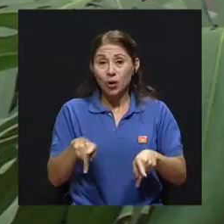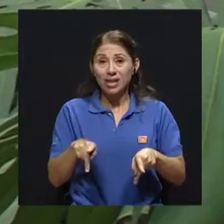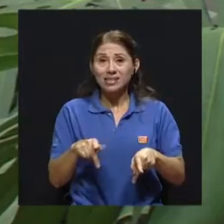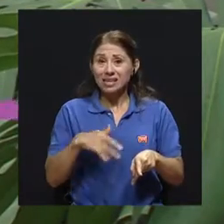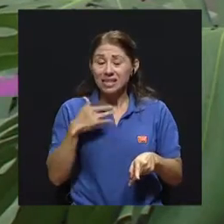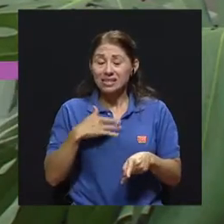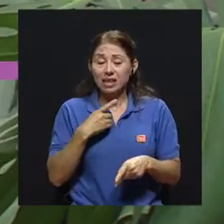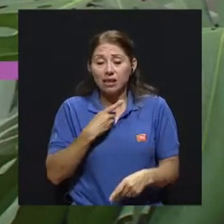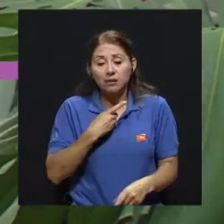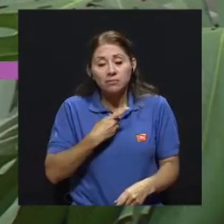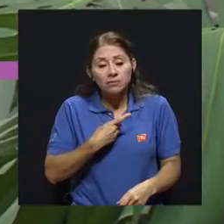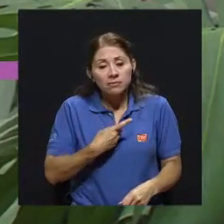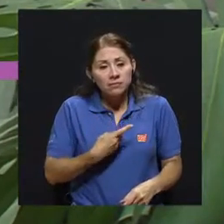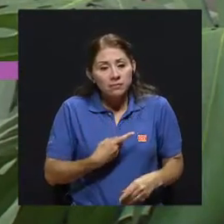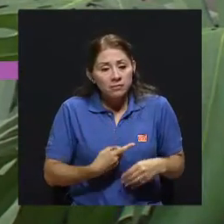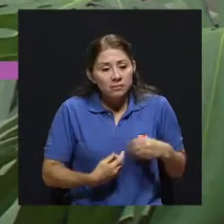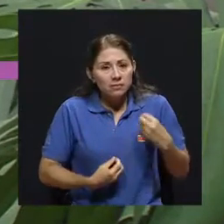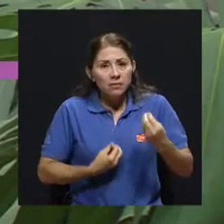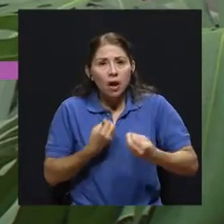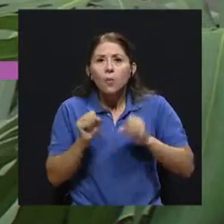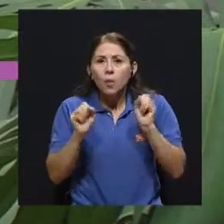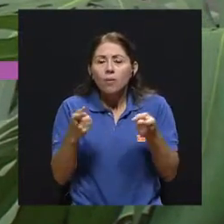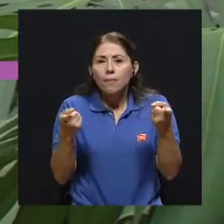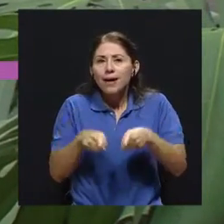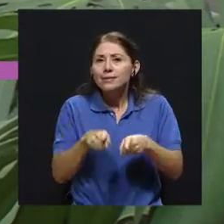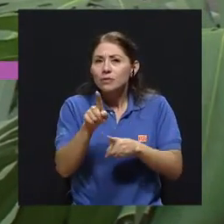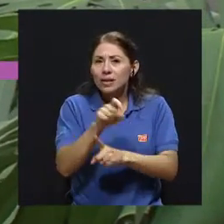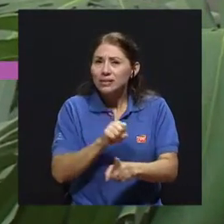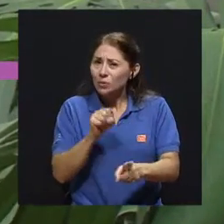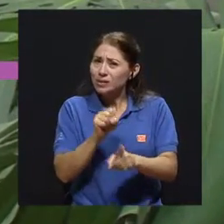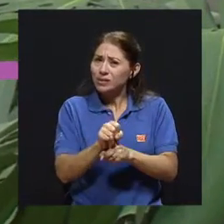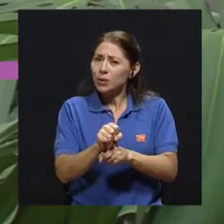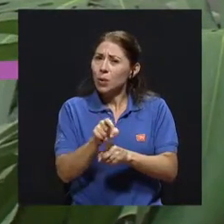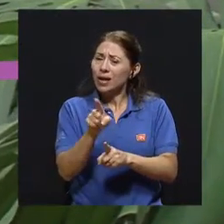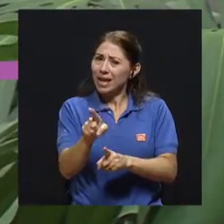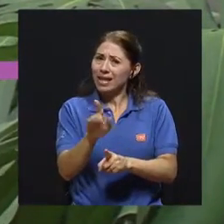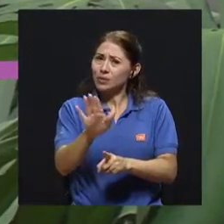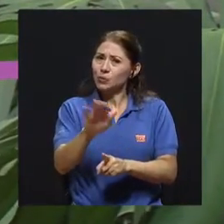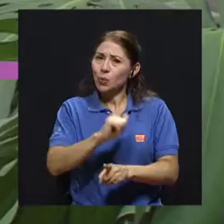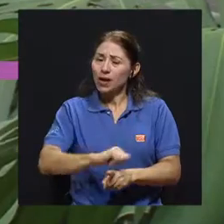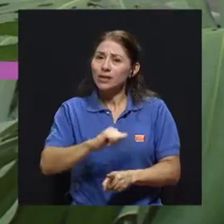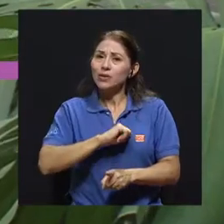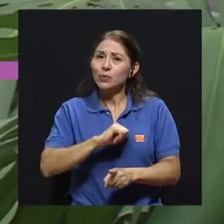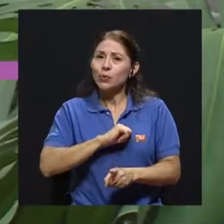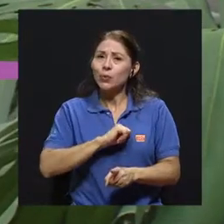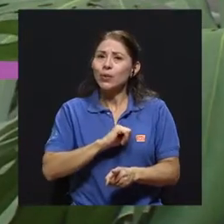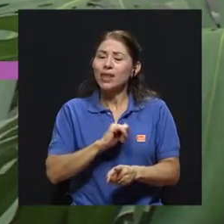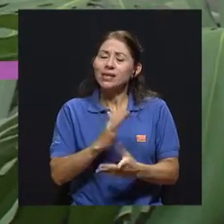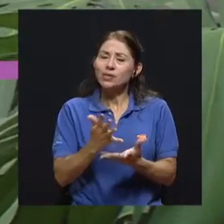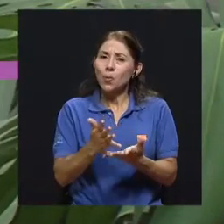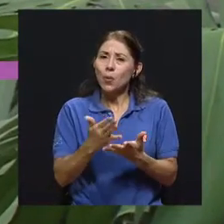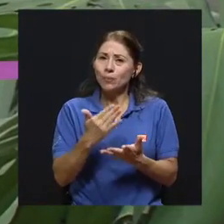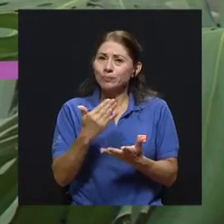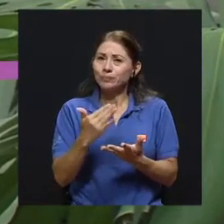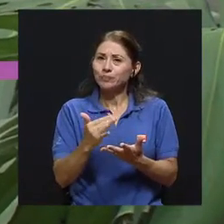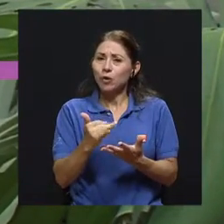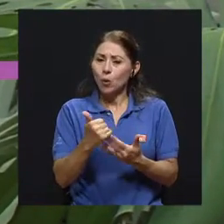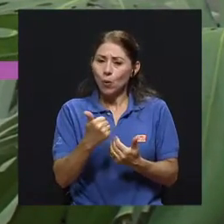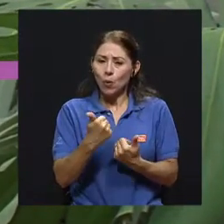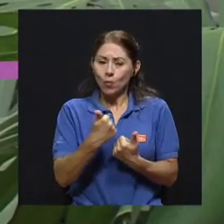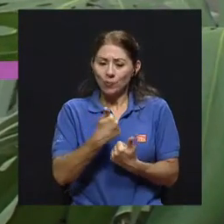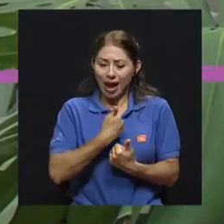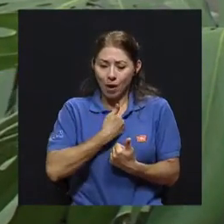pasan ese umbral pueden llegar a un punto en que más bien la actitud que se asume es como describía usted. O sea,